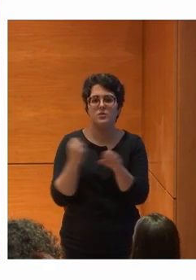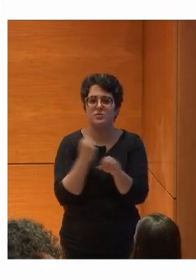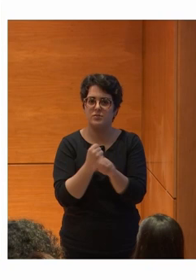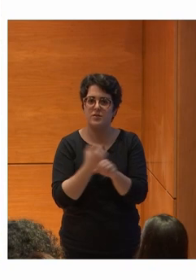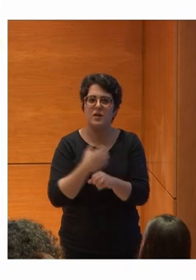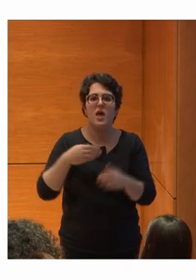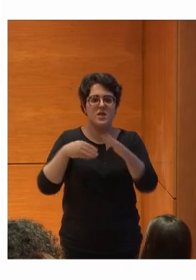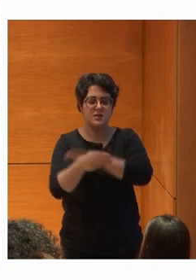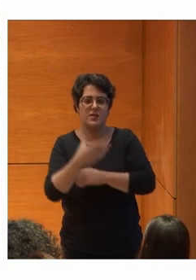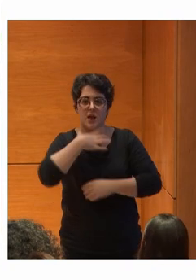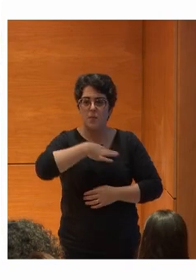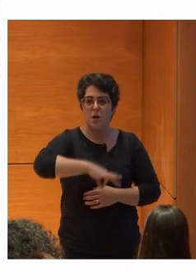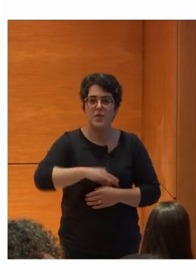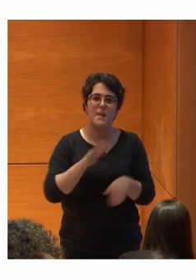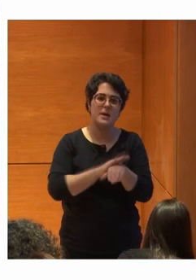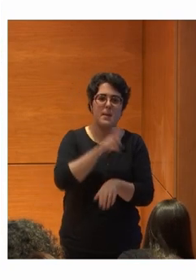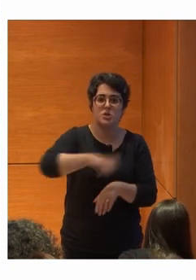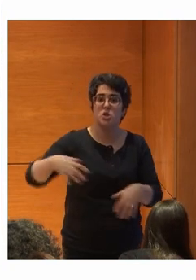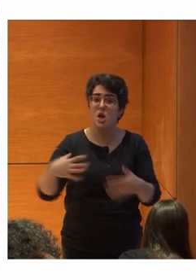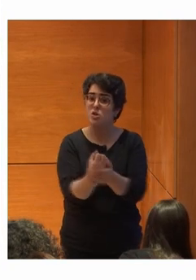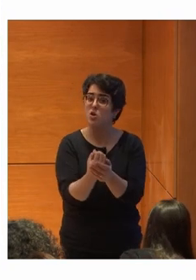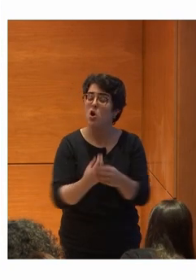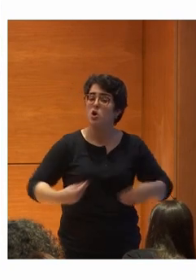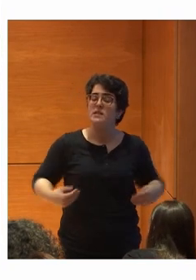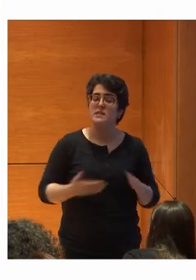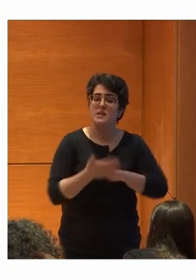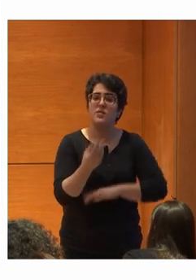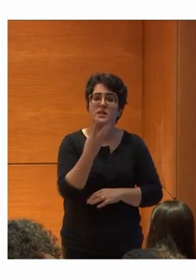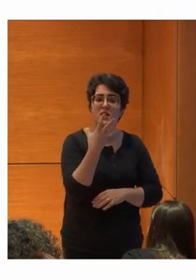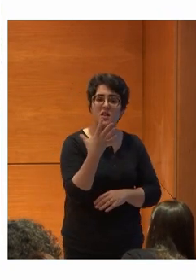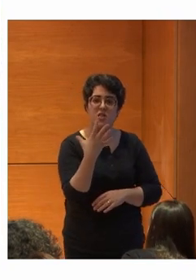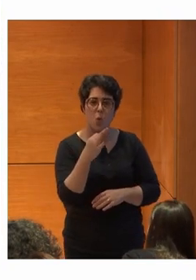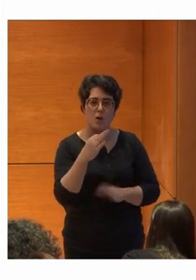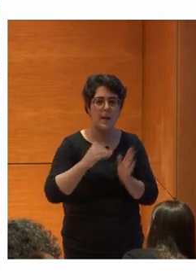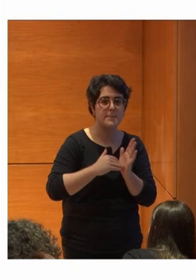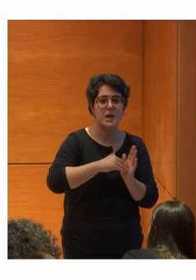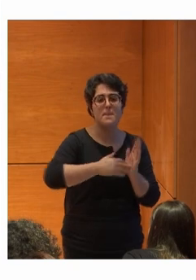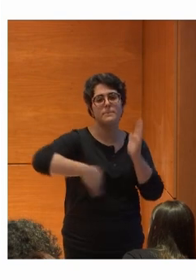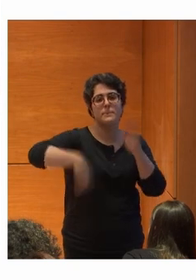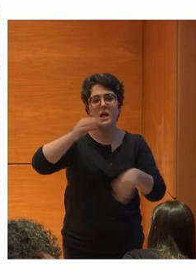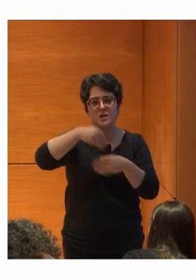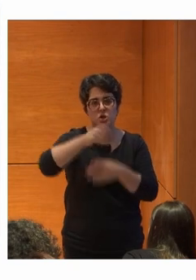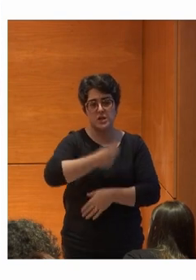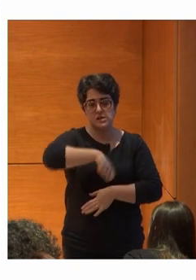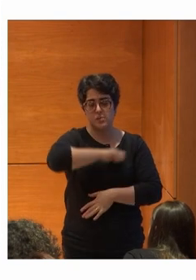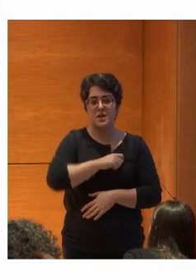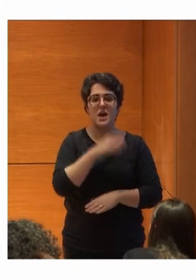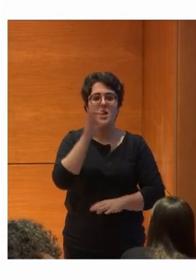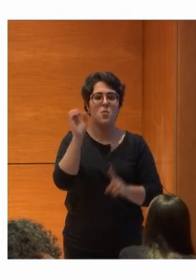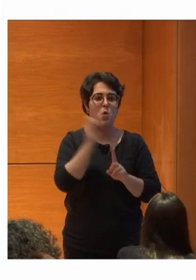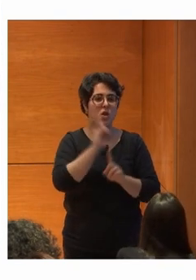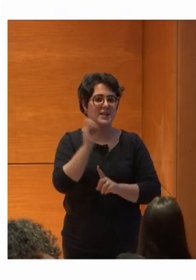tecnología Sea accesible A todas esas personas Son más de 350.000 En toda España Con un cierto grado De